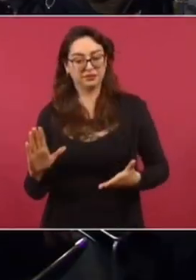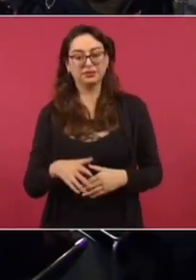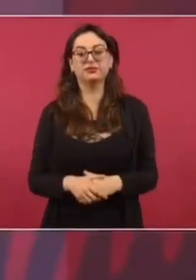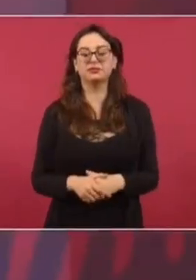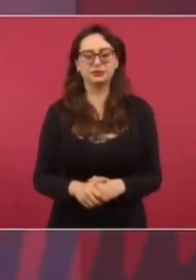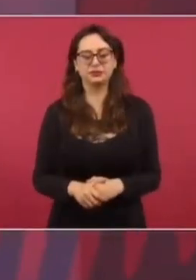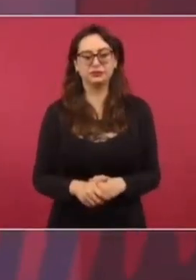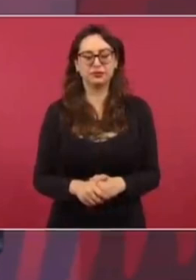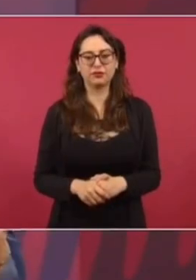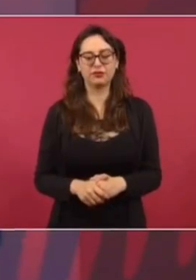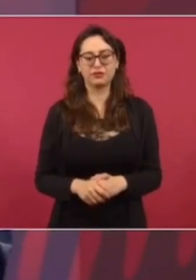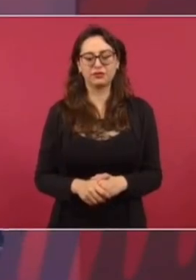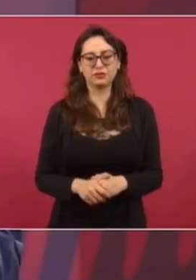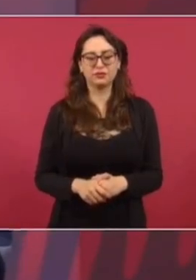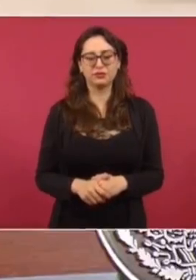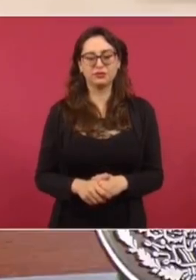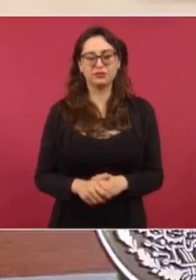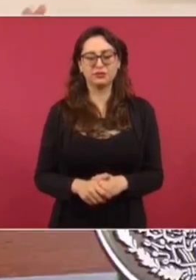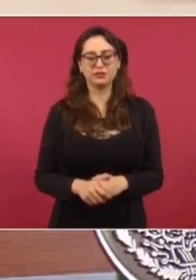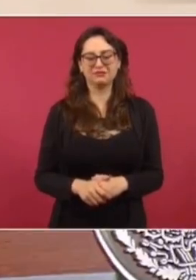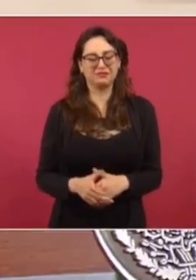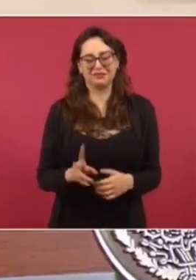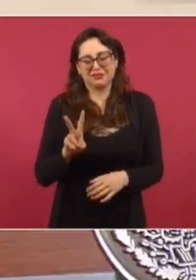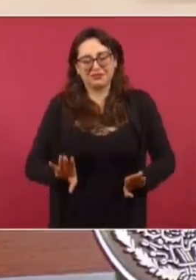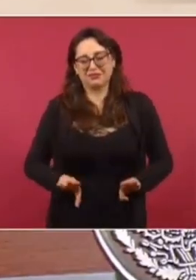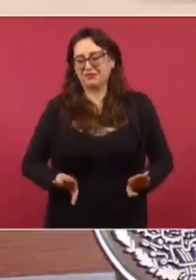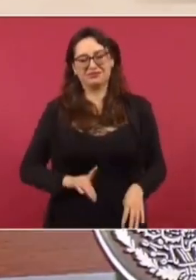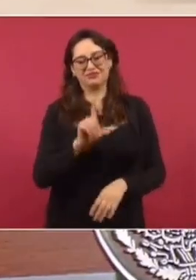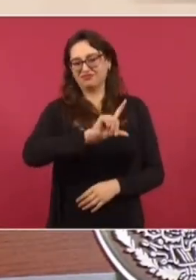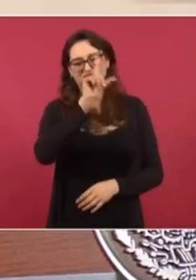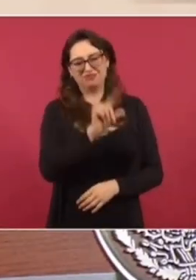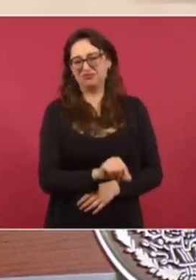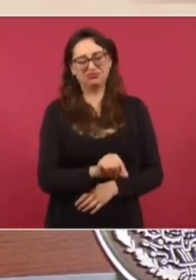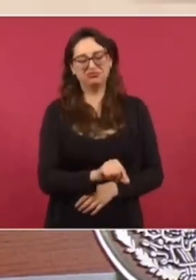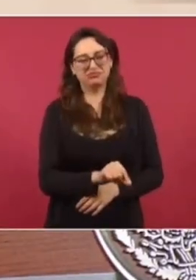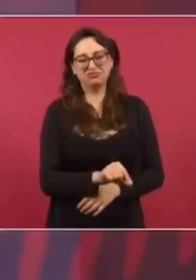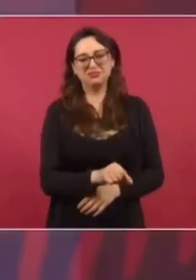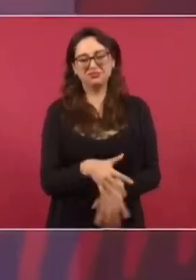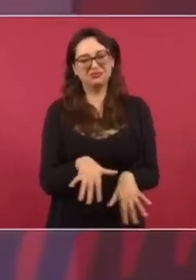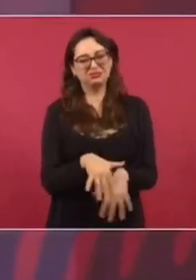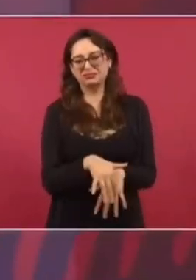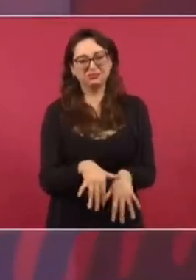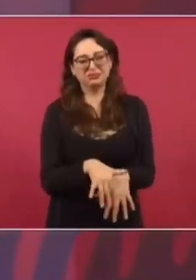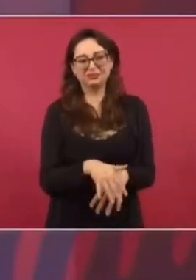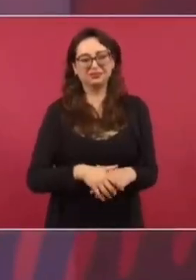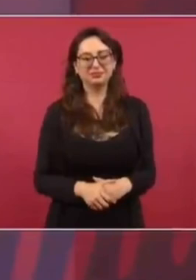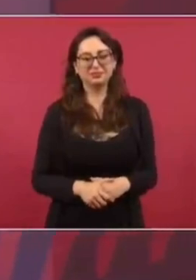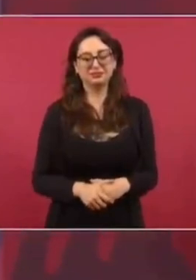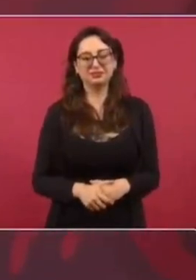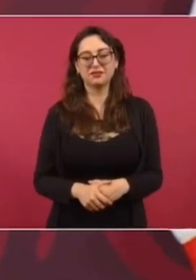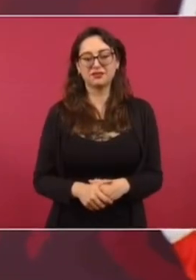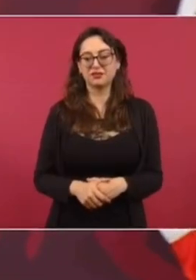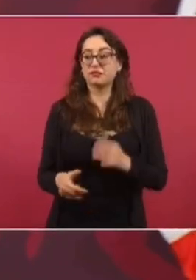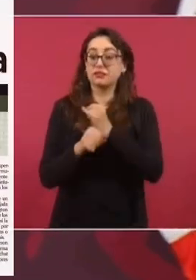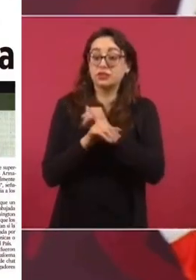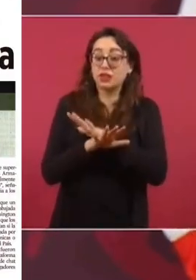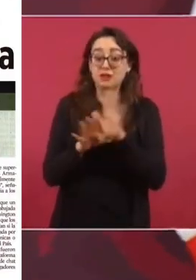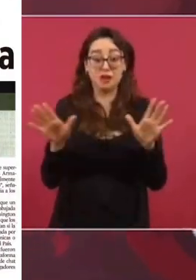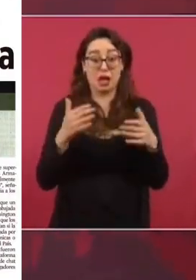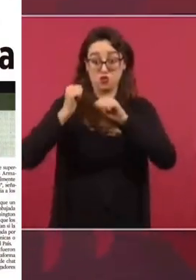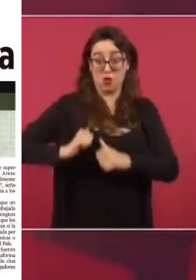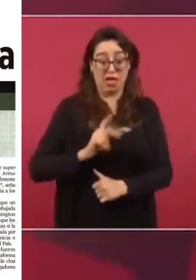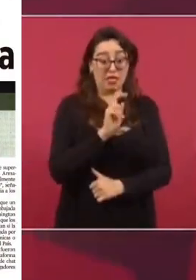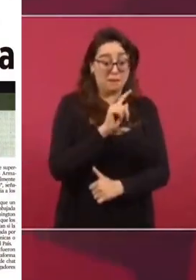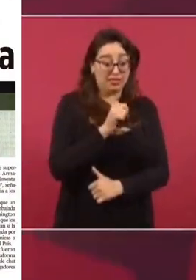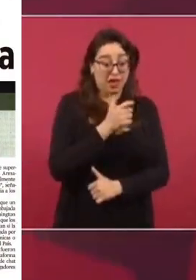frivolidad, qué vulgaridad, qué superficie. ¿Cuál es la nota filtrada del Pentágono al